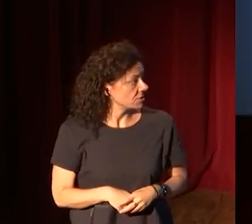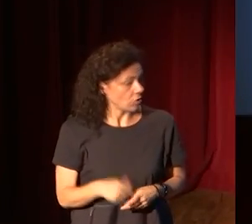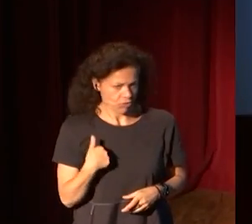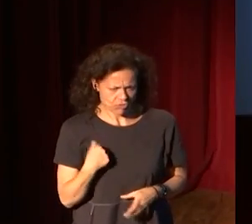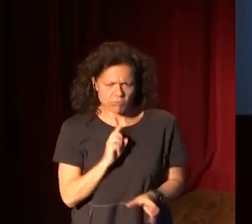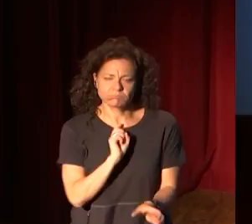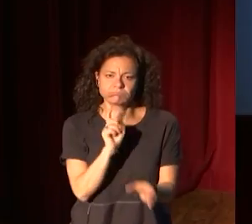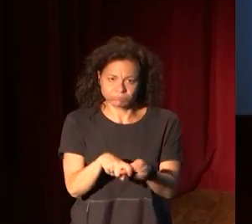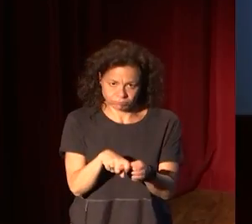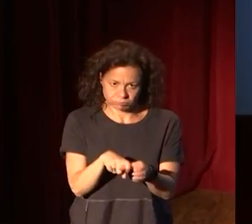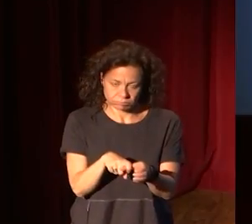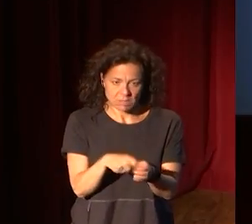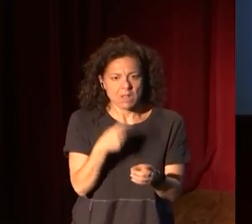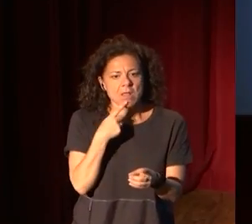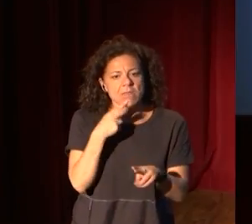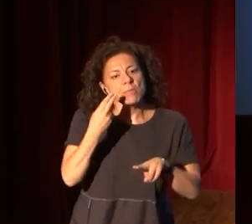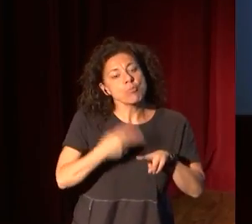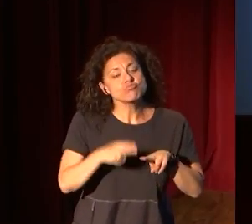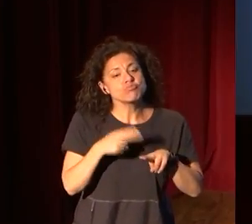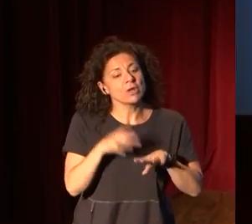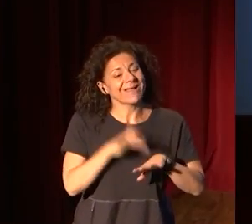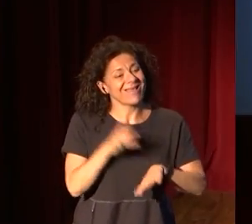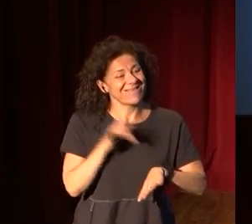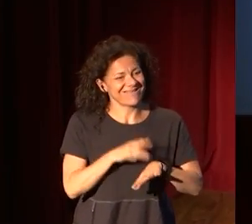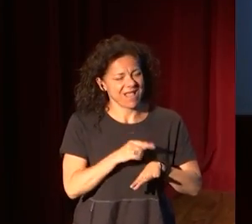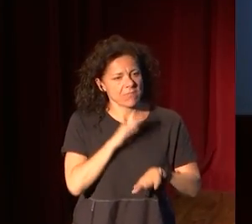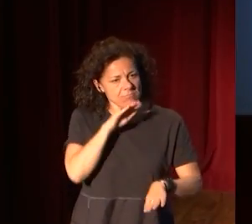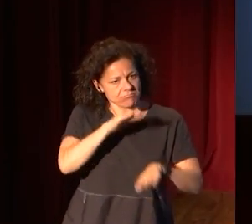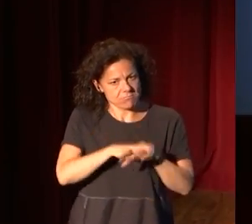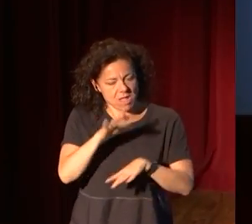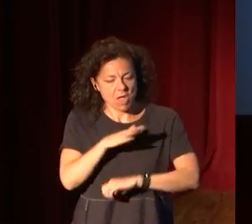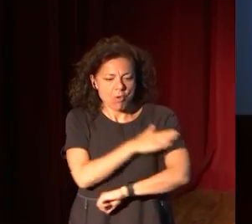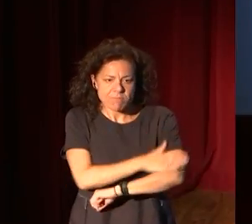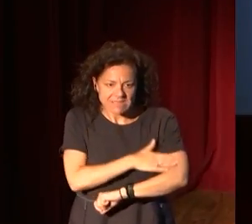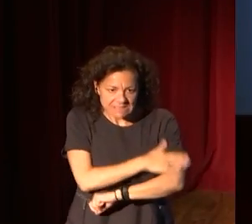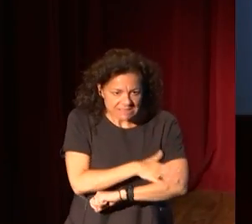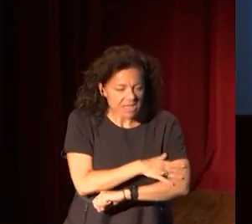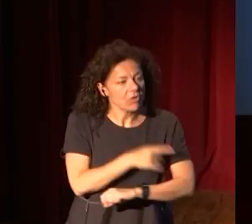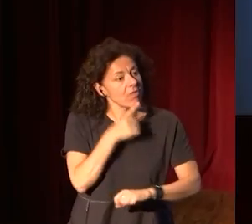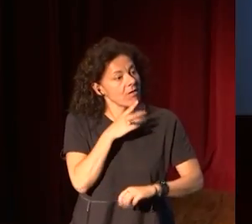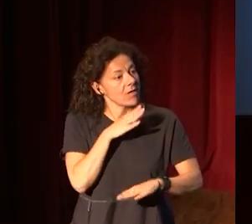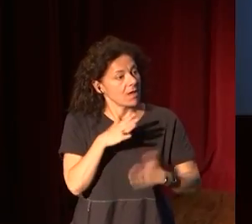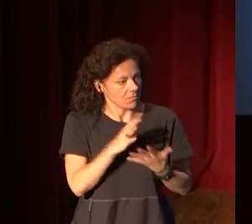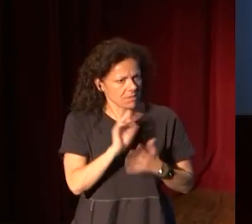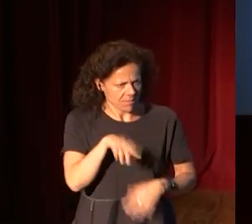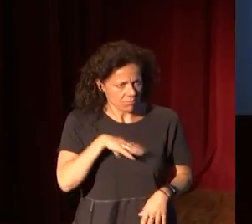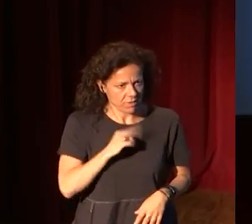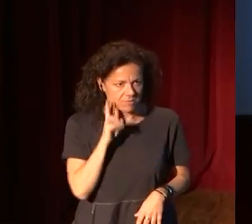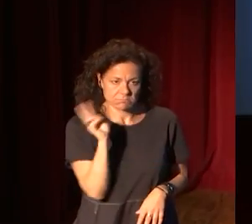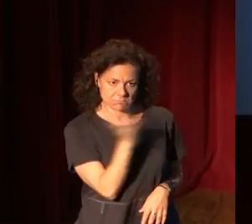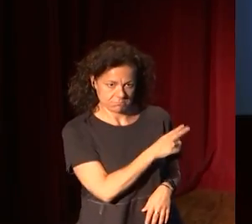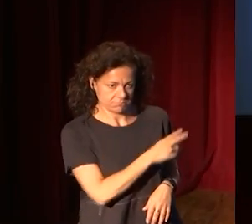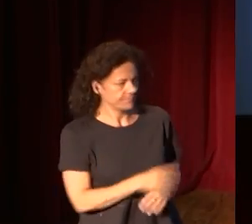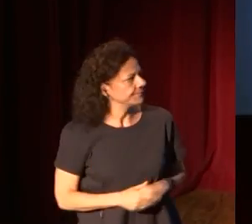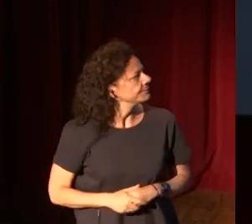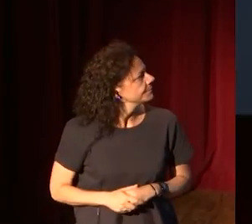miembro, pues marca la política digital del Ministerio y marca el Plan de Transformación Digital del Ministerio y pueden consultarlo también.